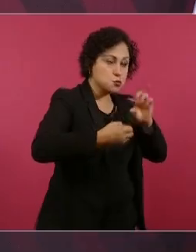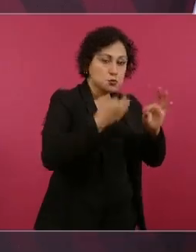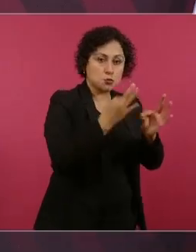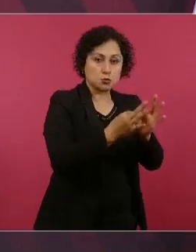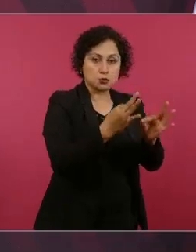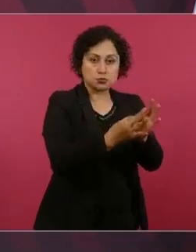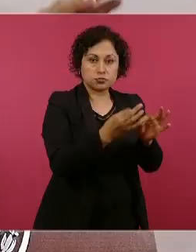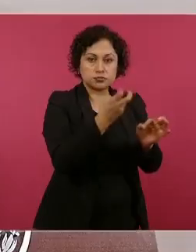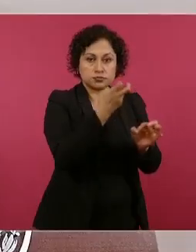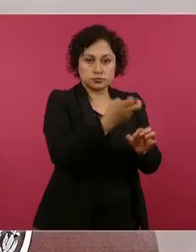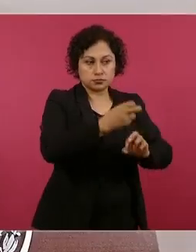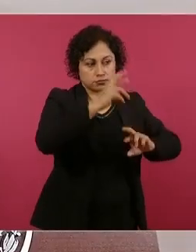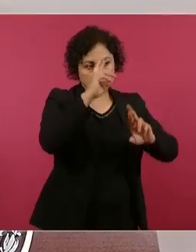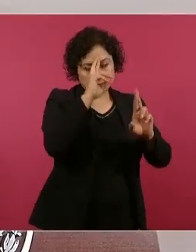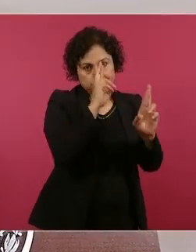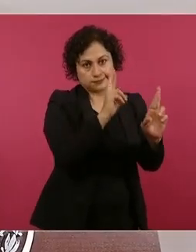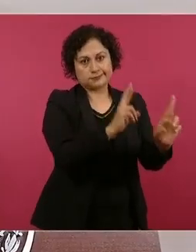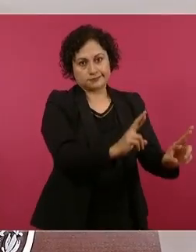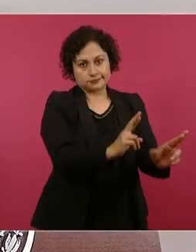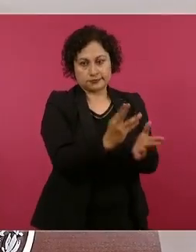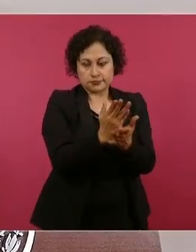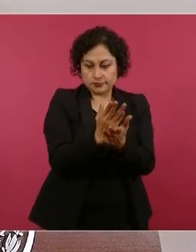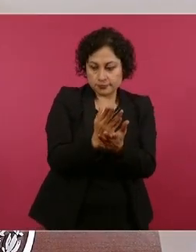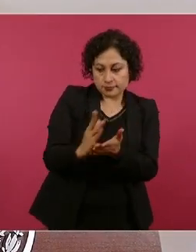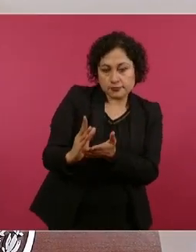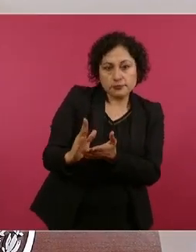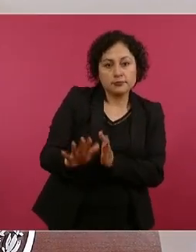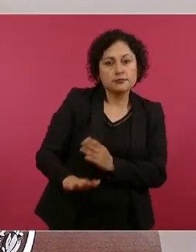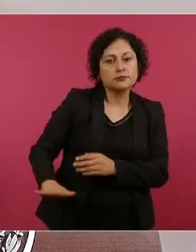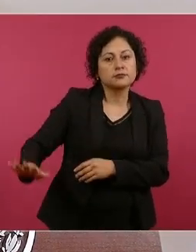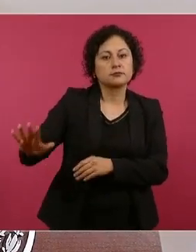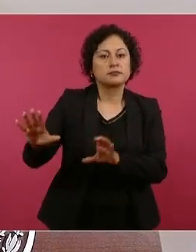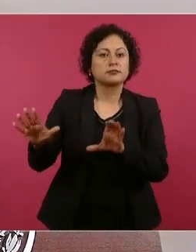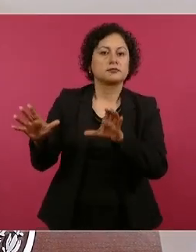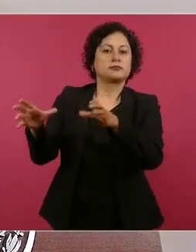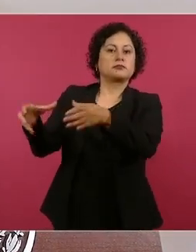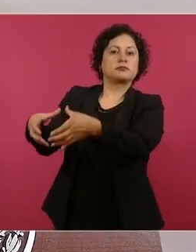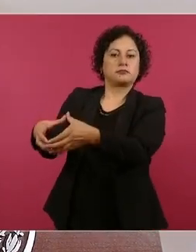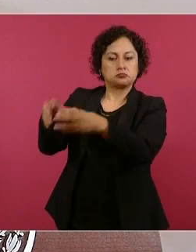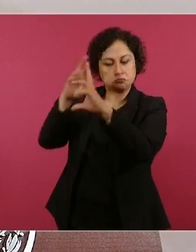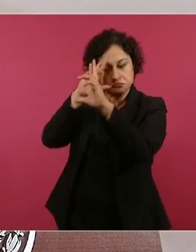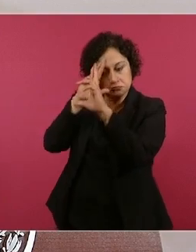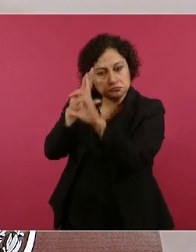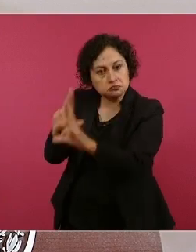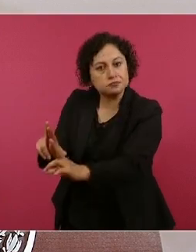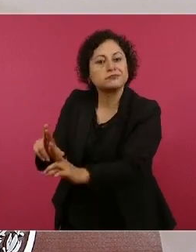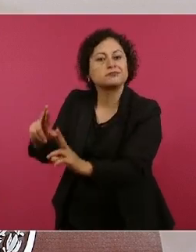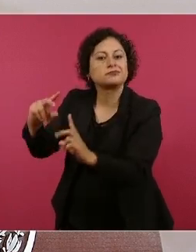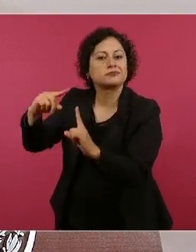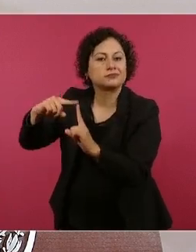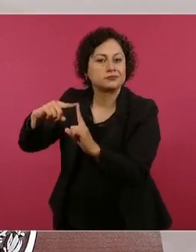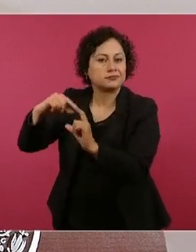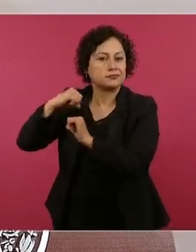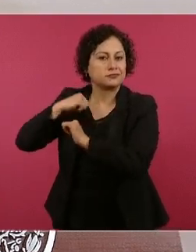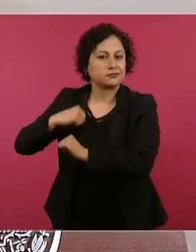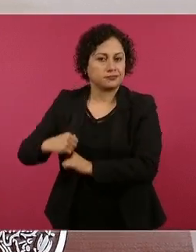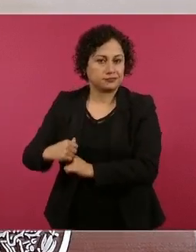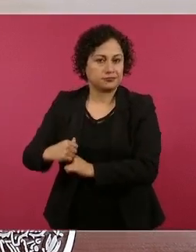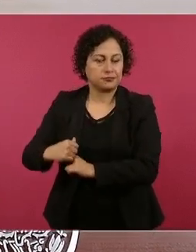Y supo separar, por eso Ignacio Ramírez, que era liberal,